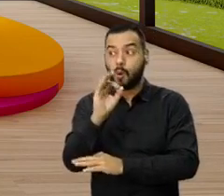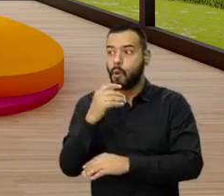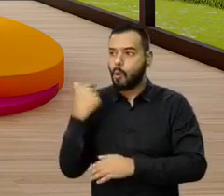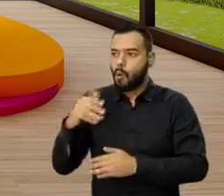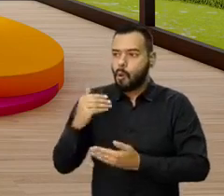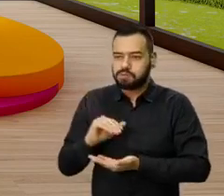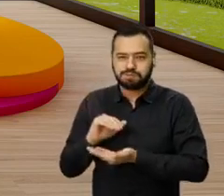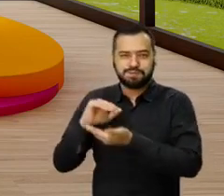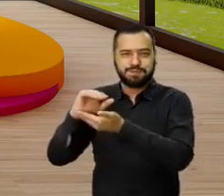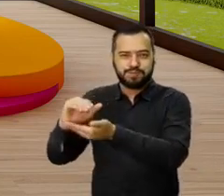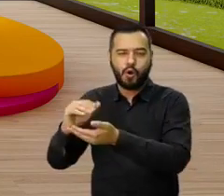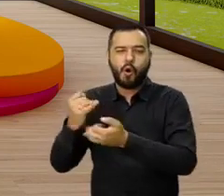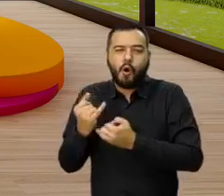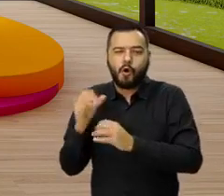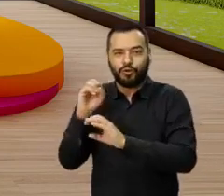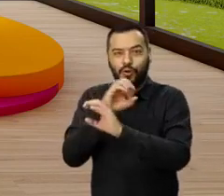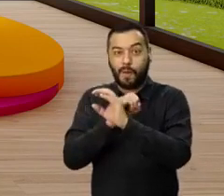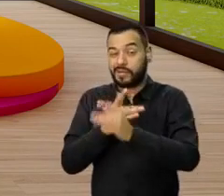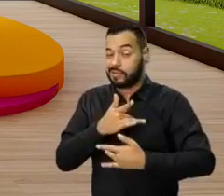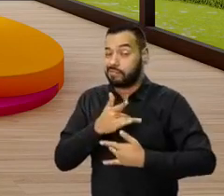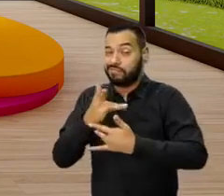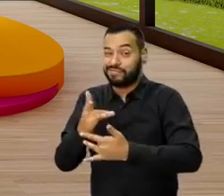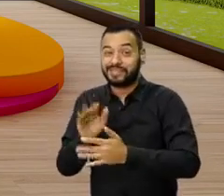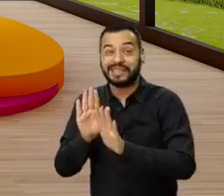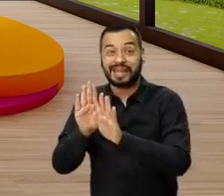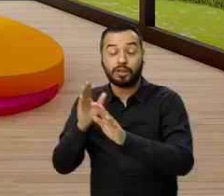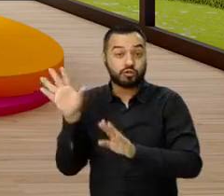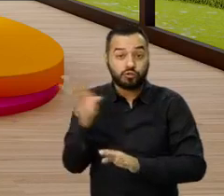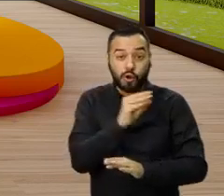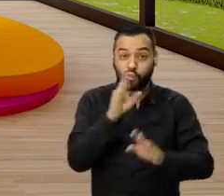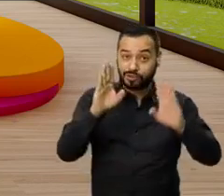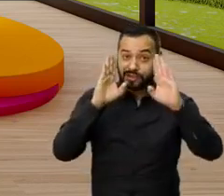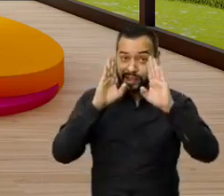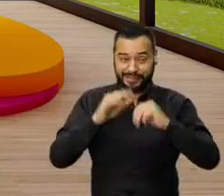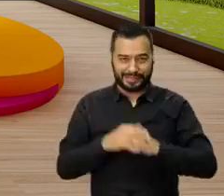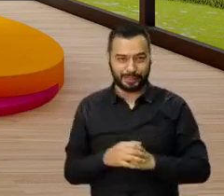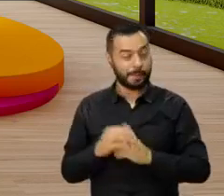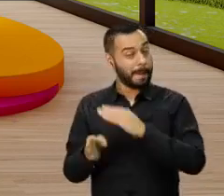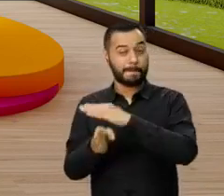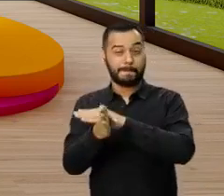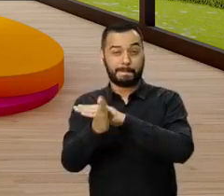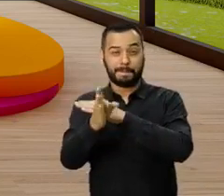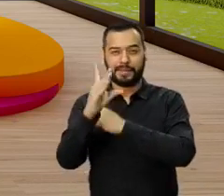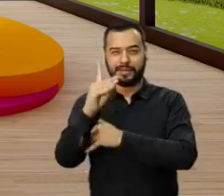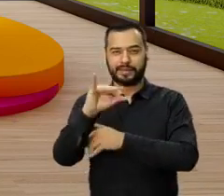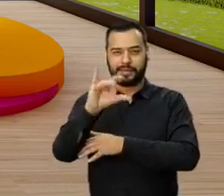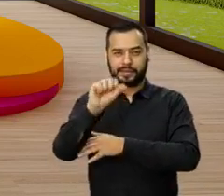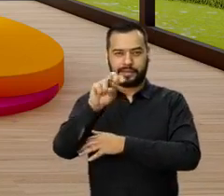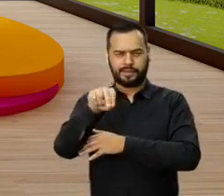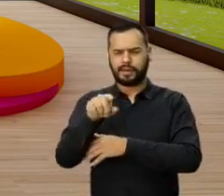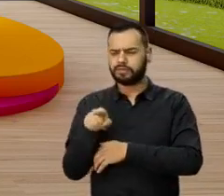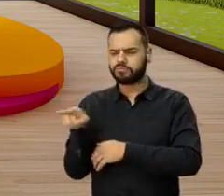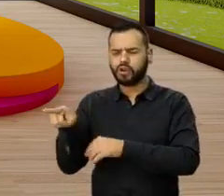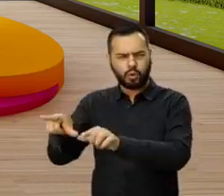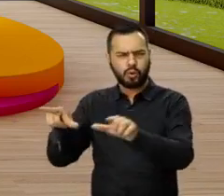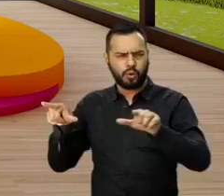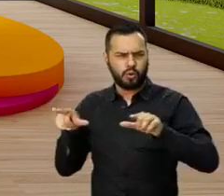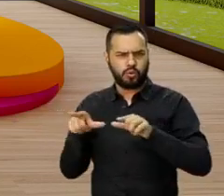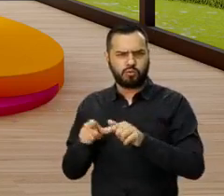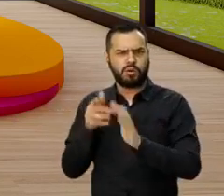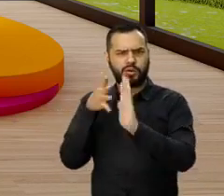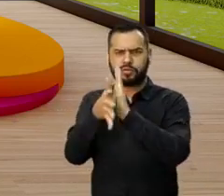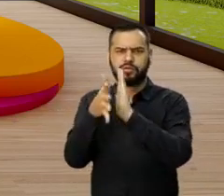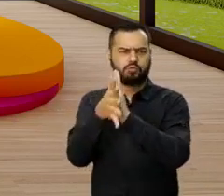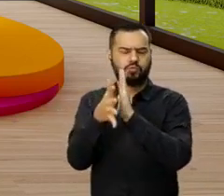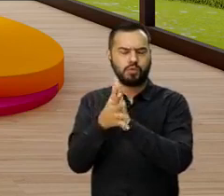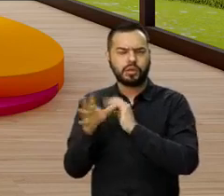beneficio que entrega hoy Compensar, así que todos súper atentos. Bueno, continuemos, Diana, en todos estos lugares que nos estás